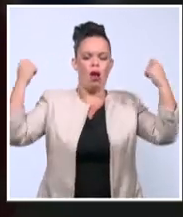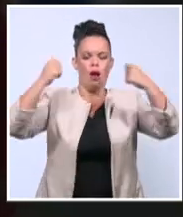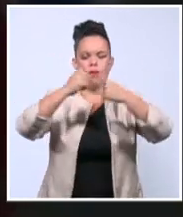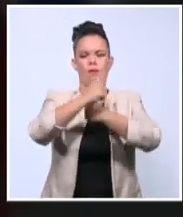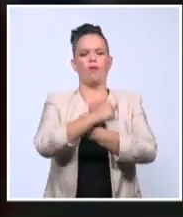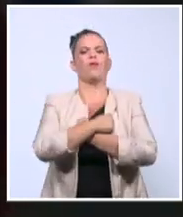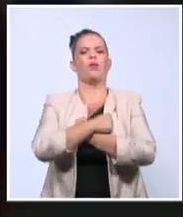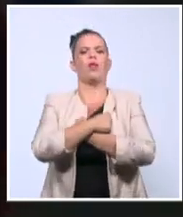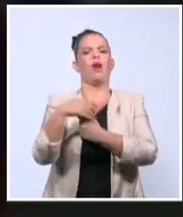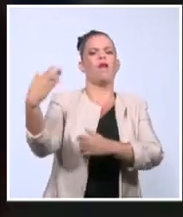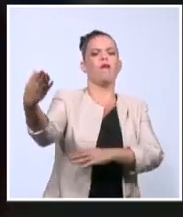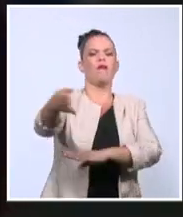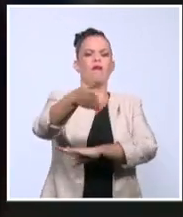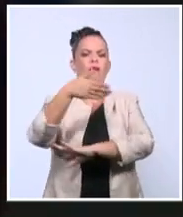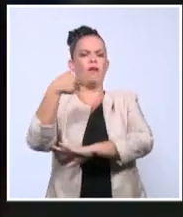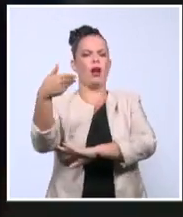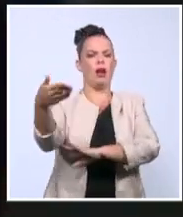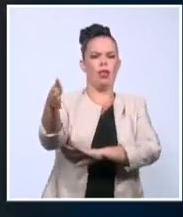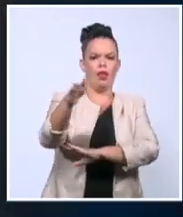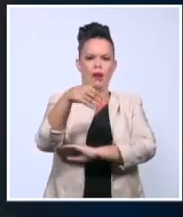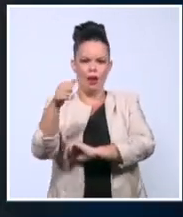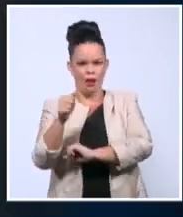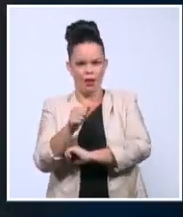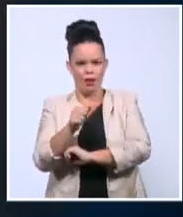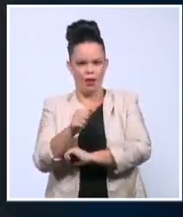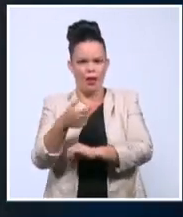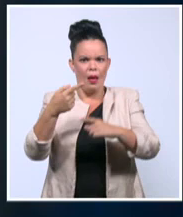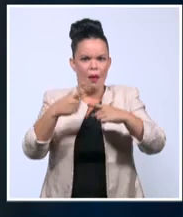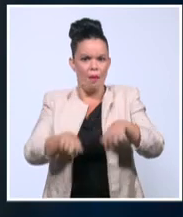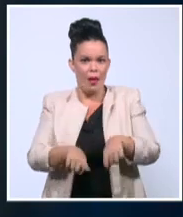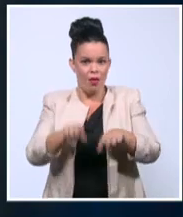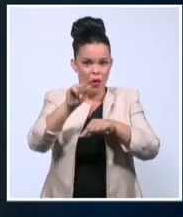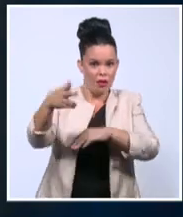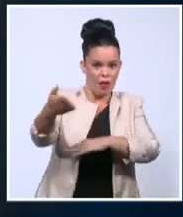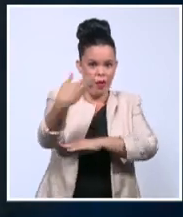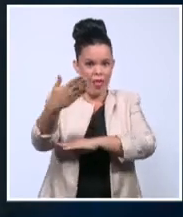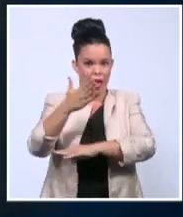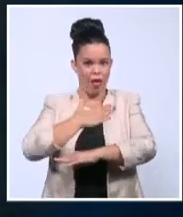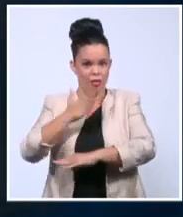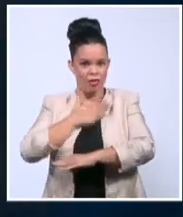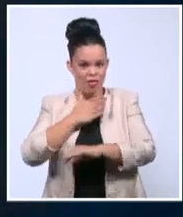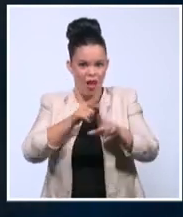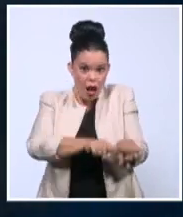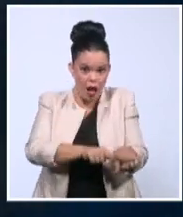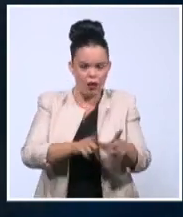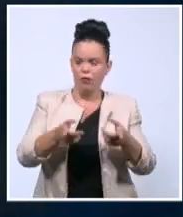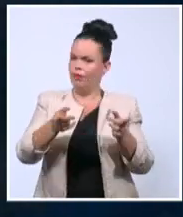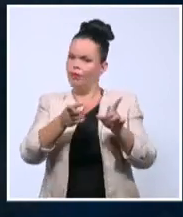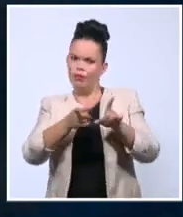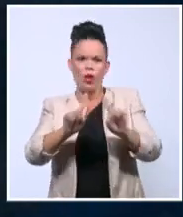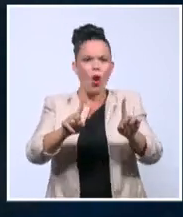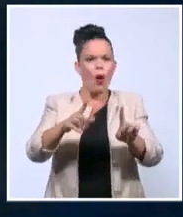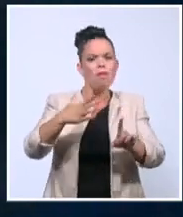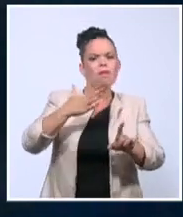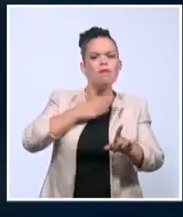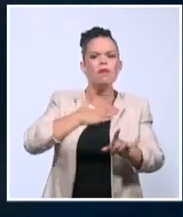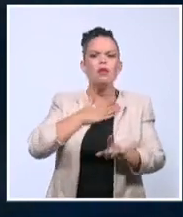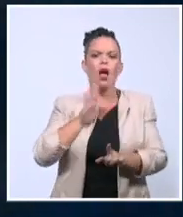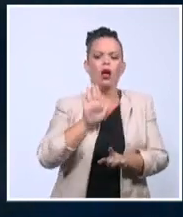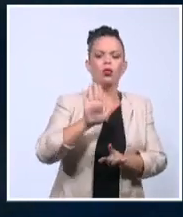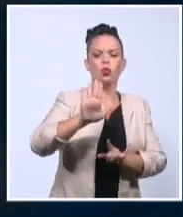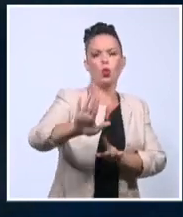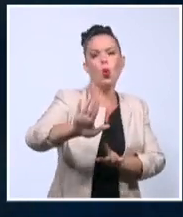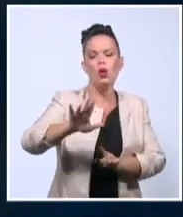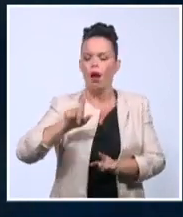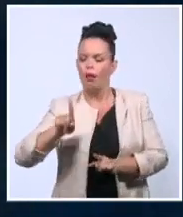no solo le pertenece a él, es la misma bandera suya, es la bandera mía, esta es la bandera que significa tantas